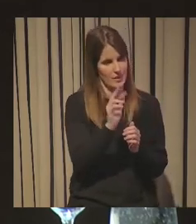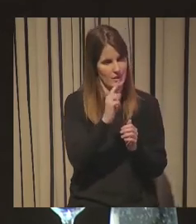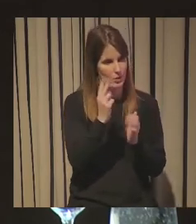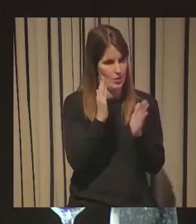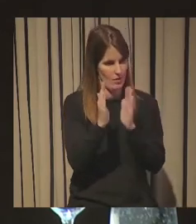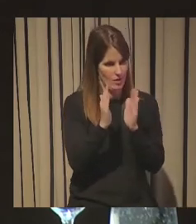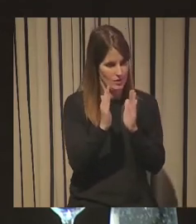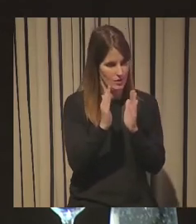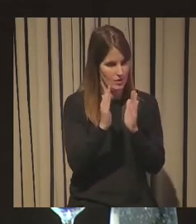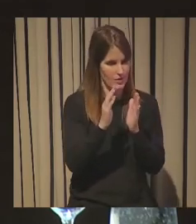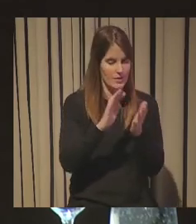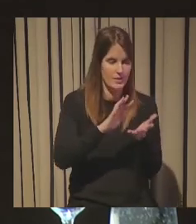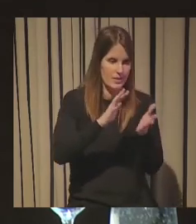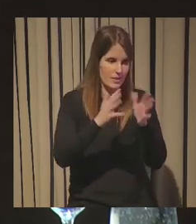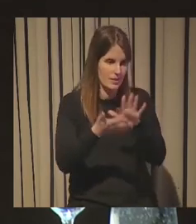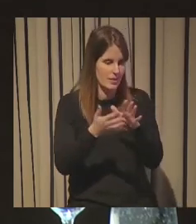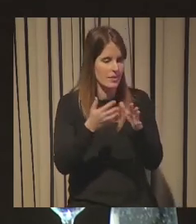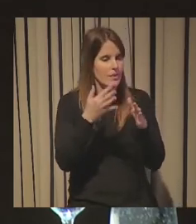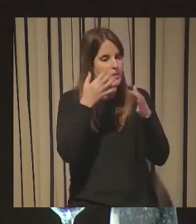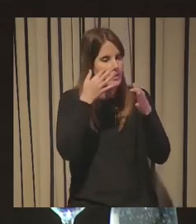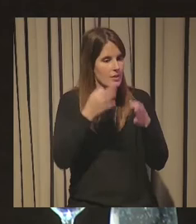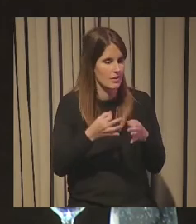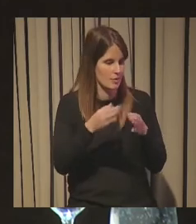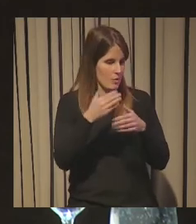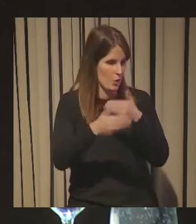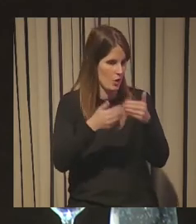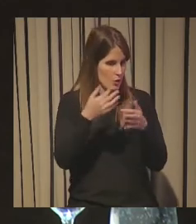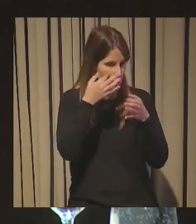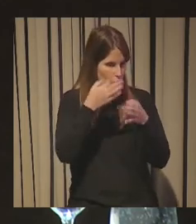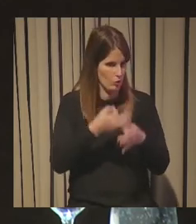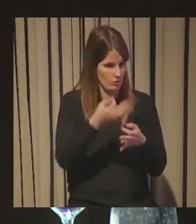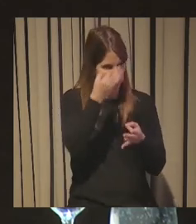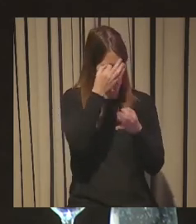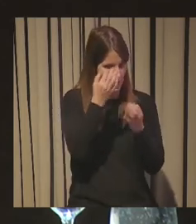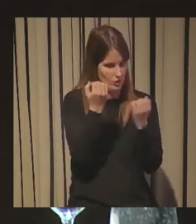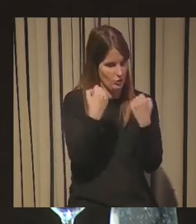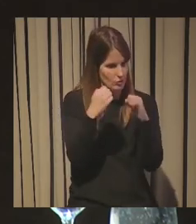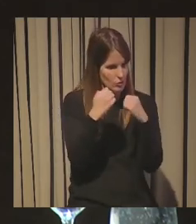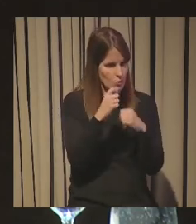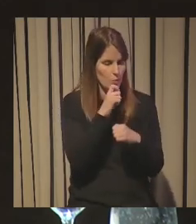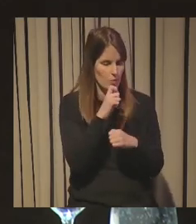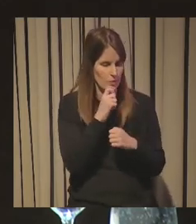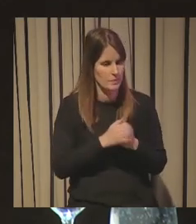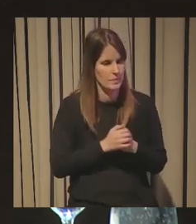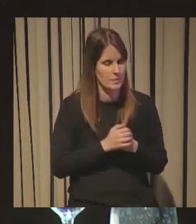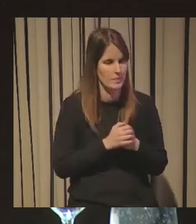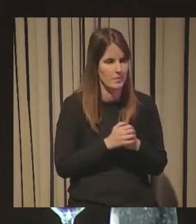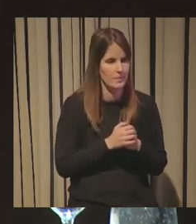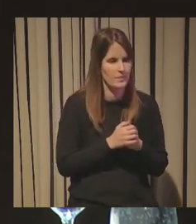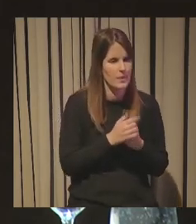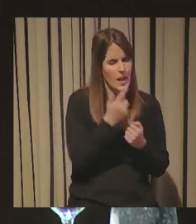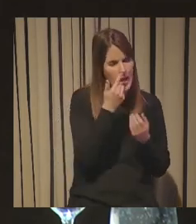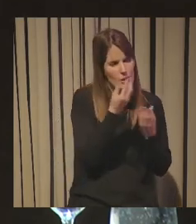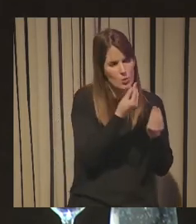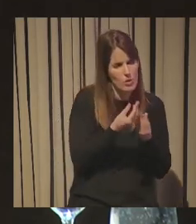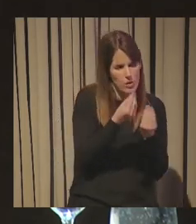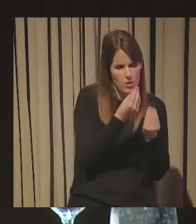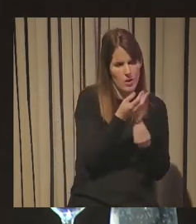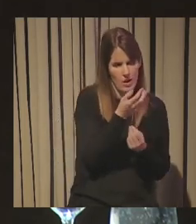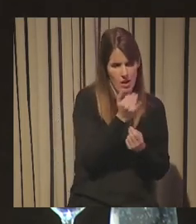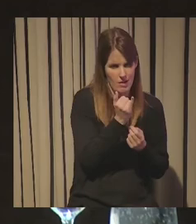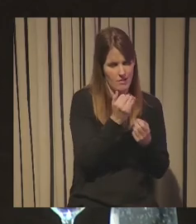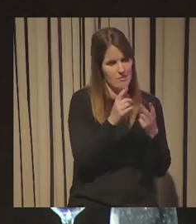idear o aterrizarlas en soluciones y procesos concretos básicamente hay una parte de intuición hay otra parte